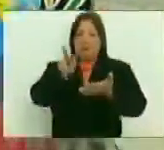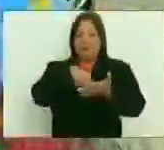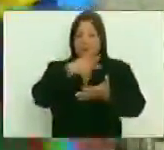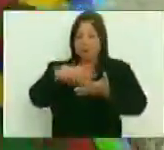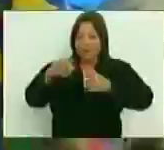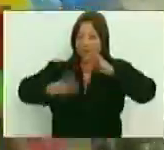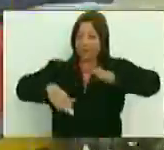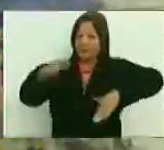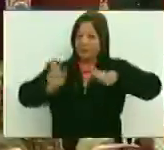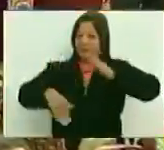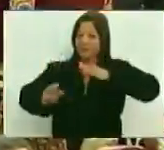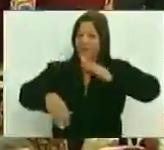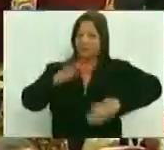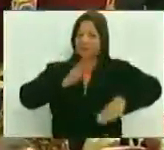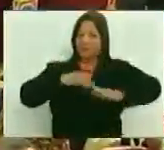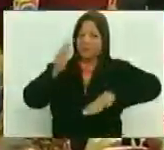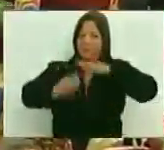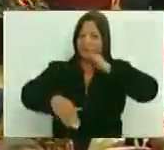¡Aplausos!